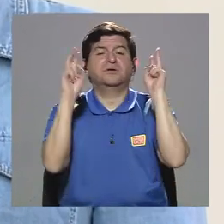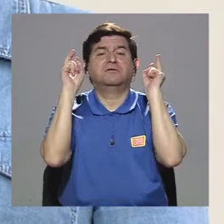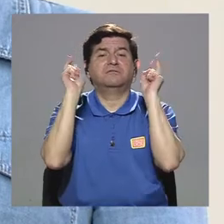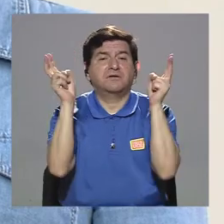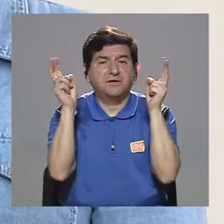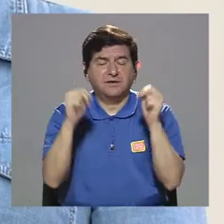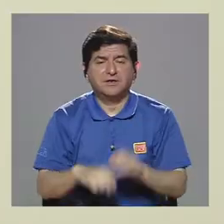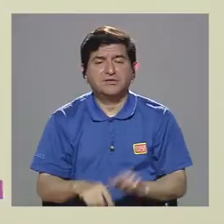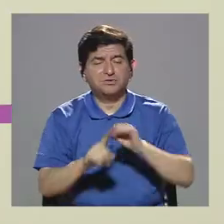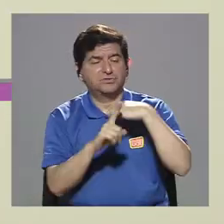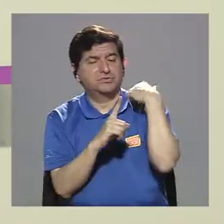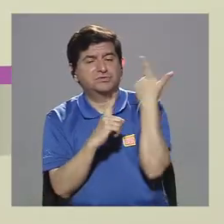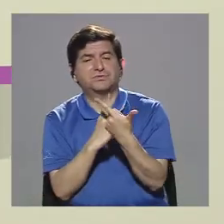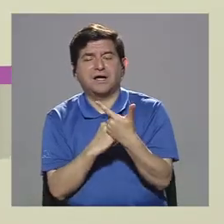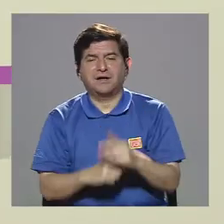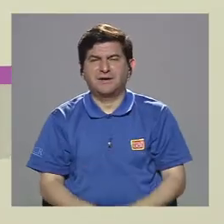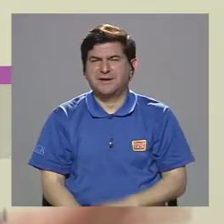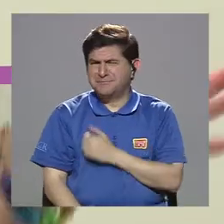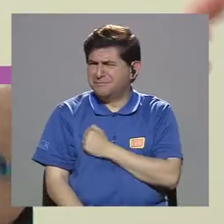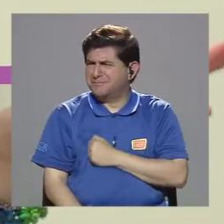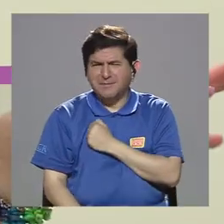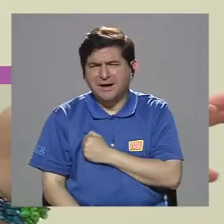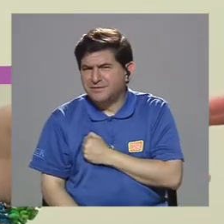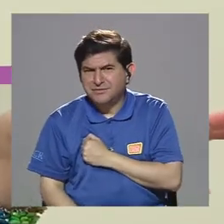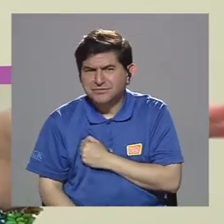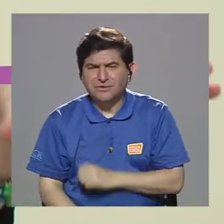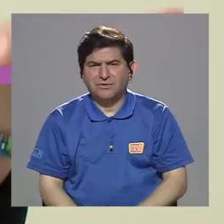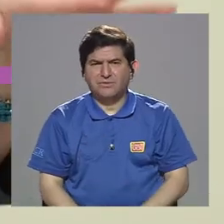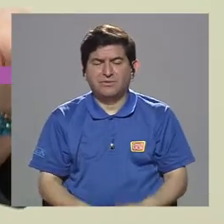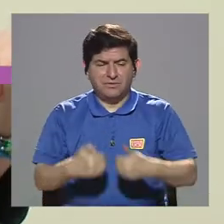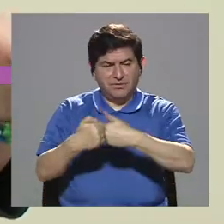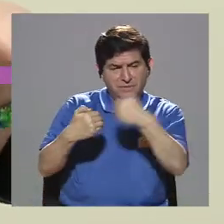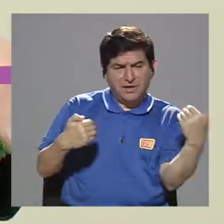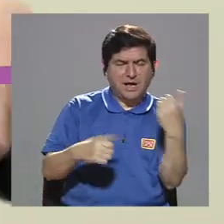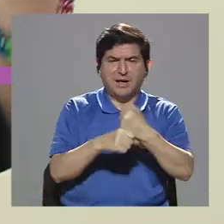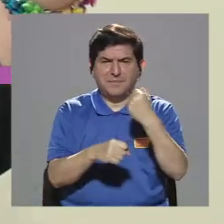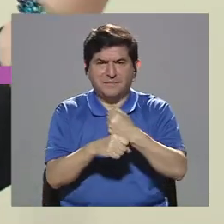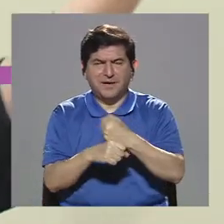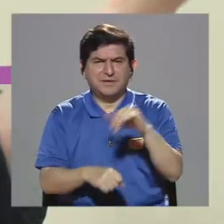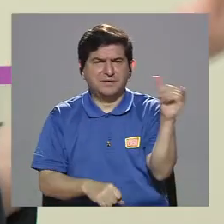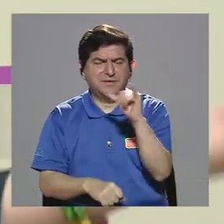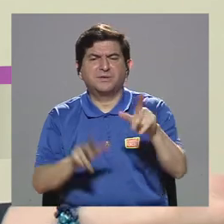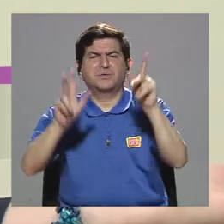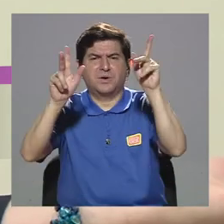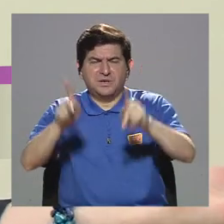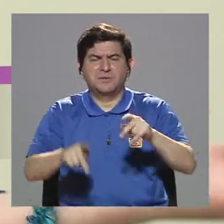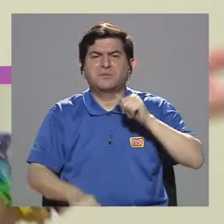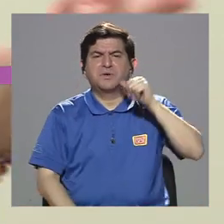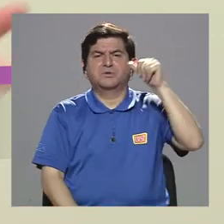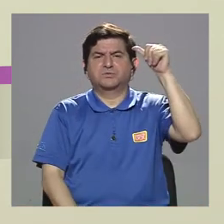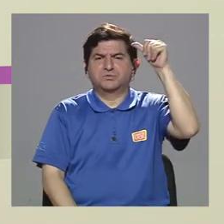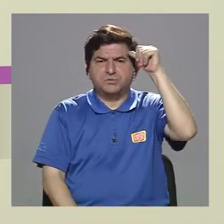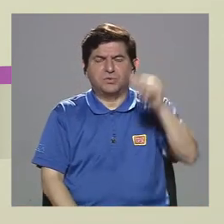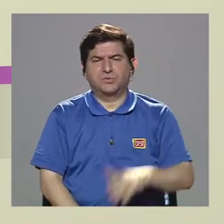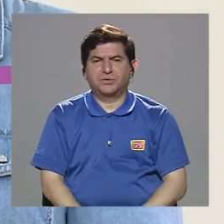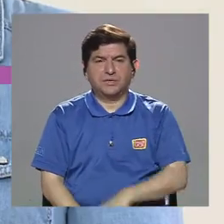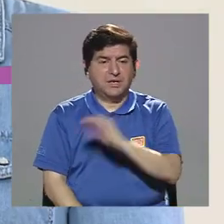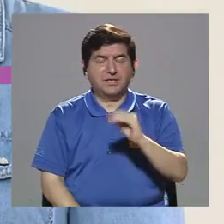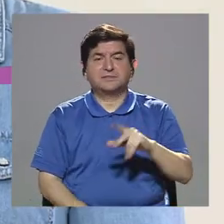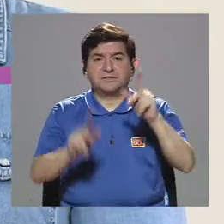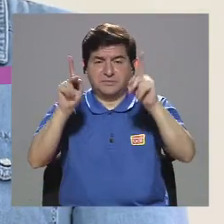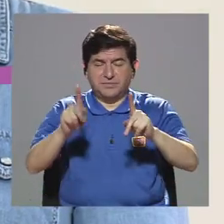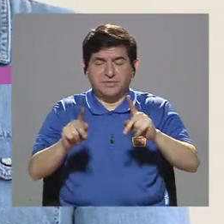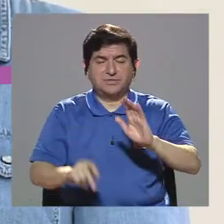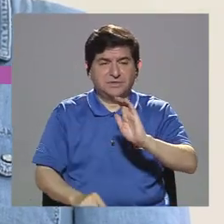sociales perdón y entonces parte de este trabajo trabajan entonces con personas adultas y también trabajan con